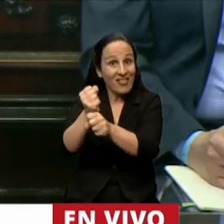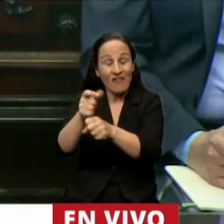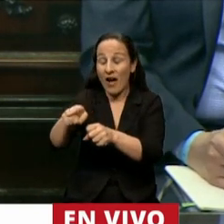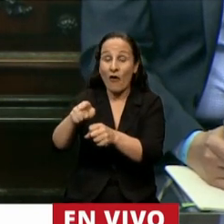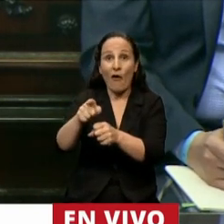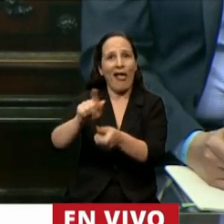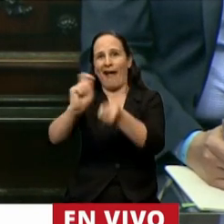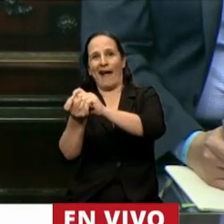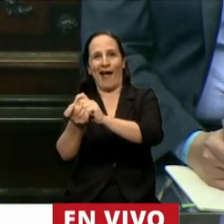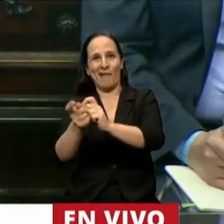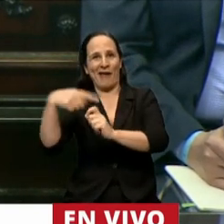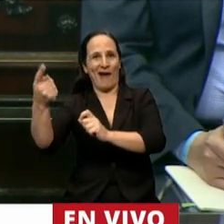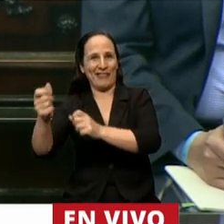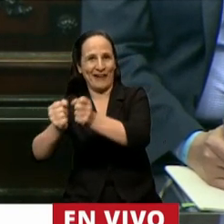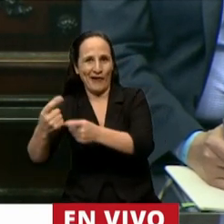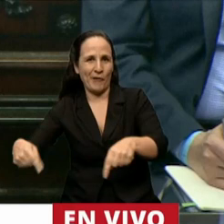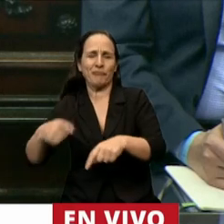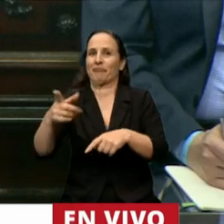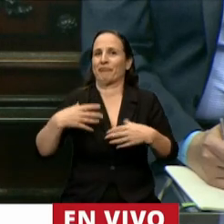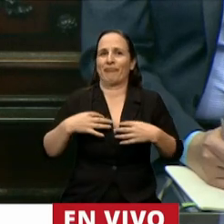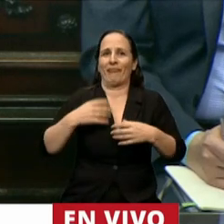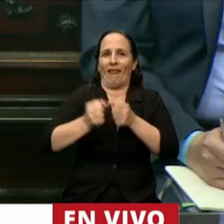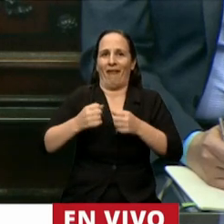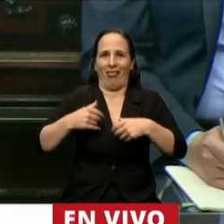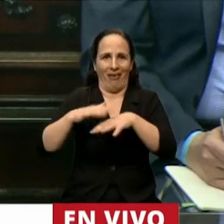llevan adelante industria textil